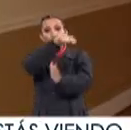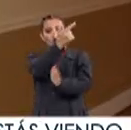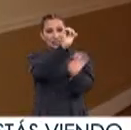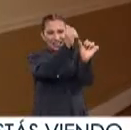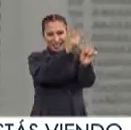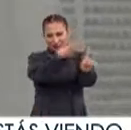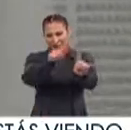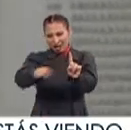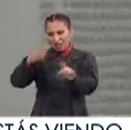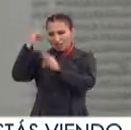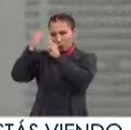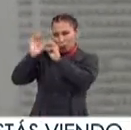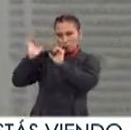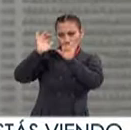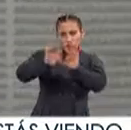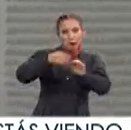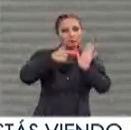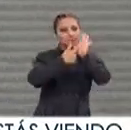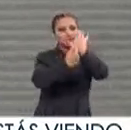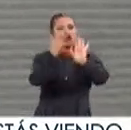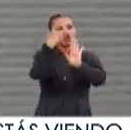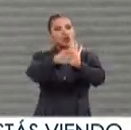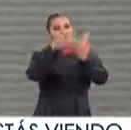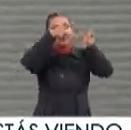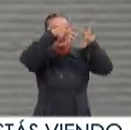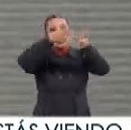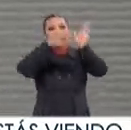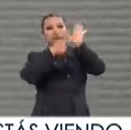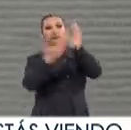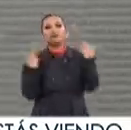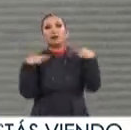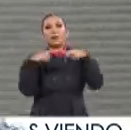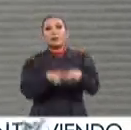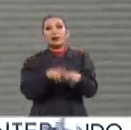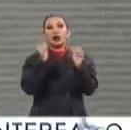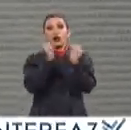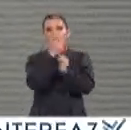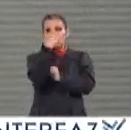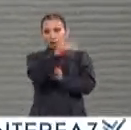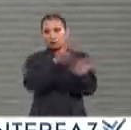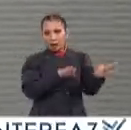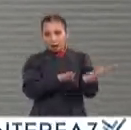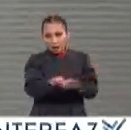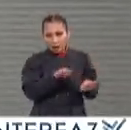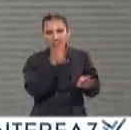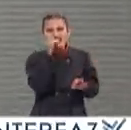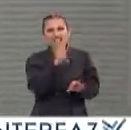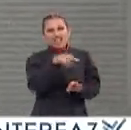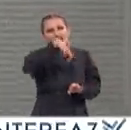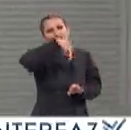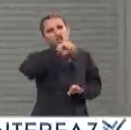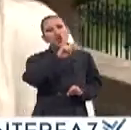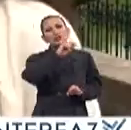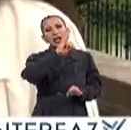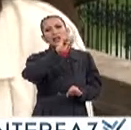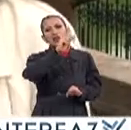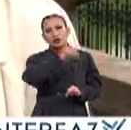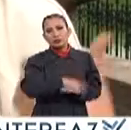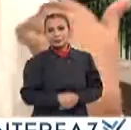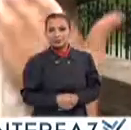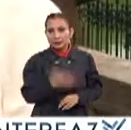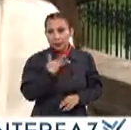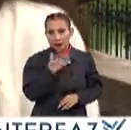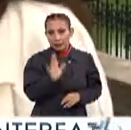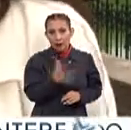artistas De distintas partes del mundo Presentaron un fragmento En donde representaron A través de su trabajo Qué significa la anotación Tenemos